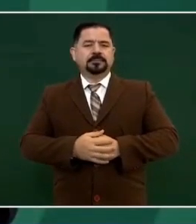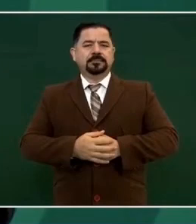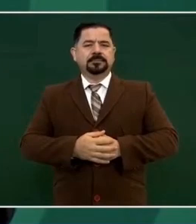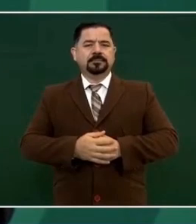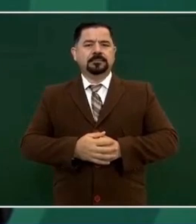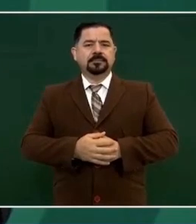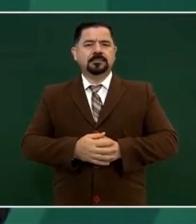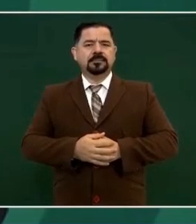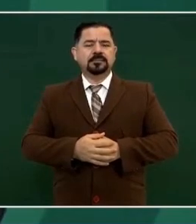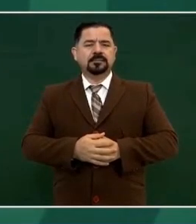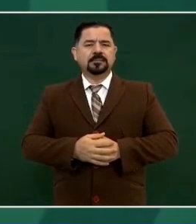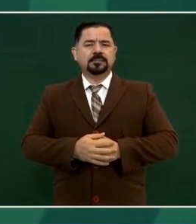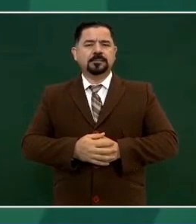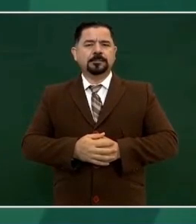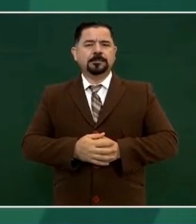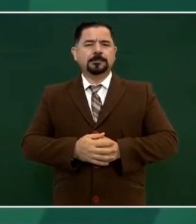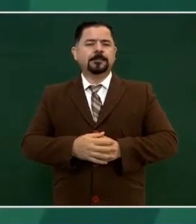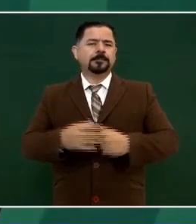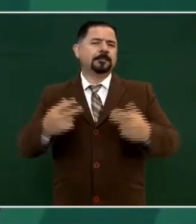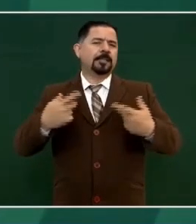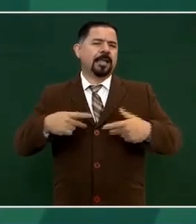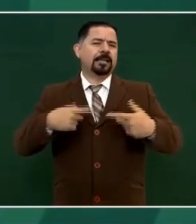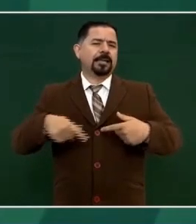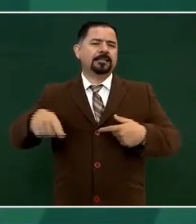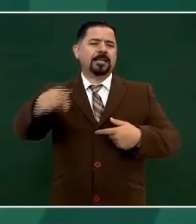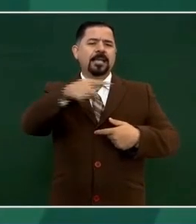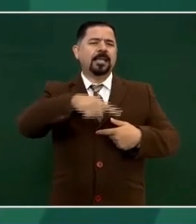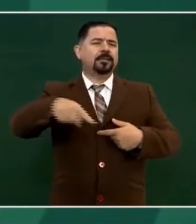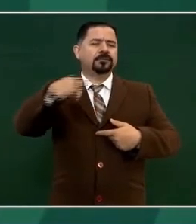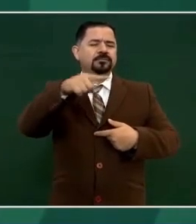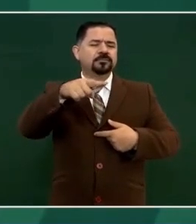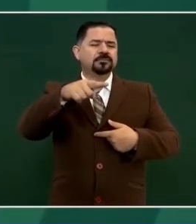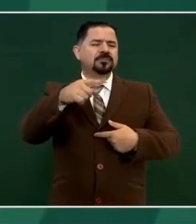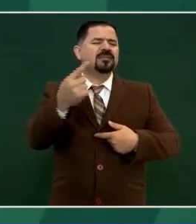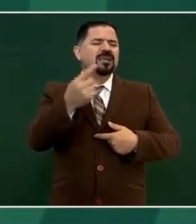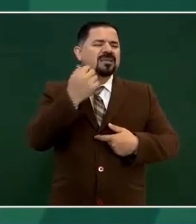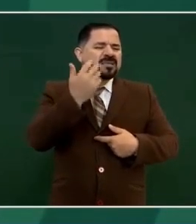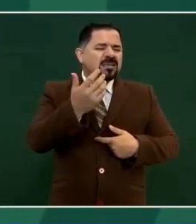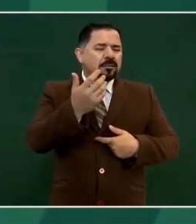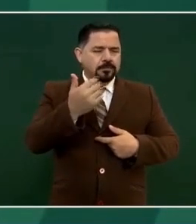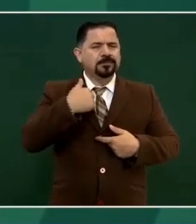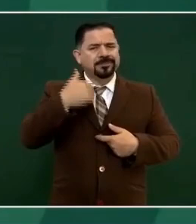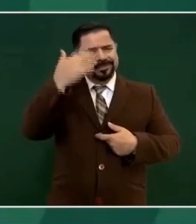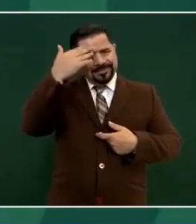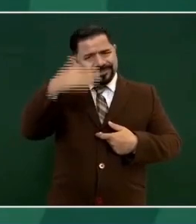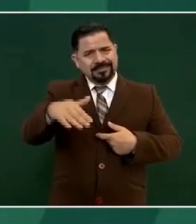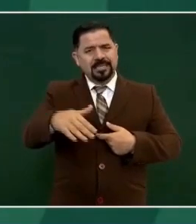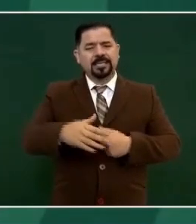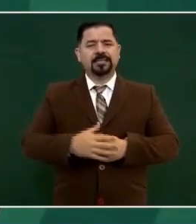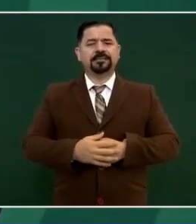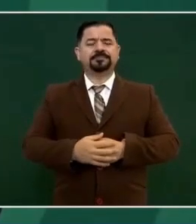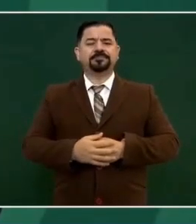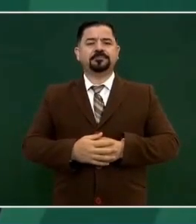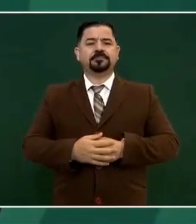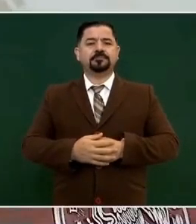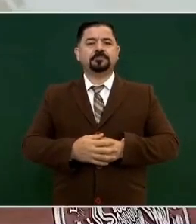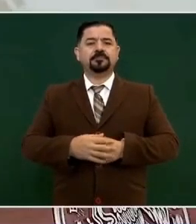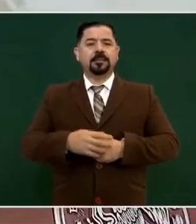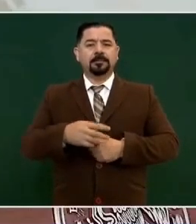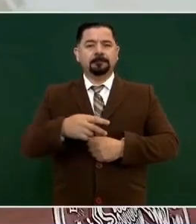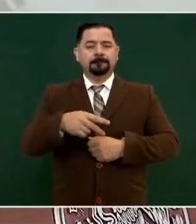qué es lo que la gente quiere y no los vamos a